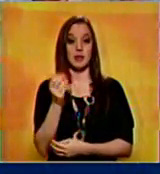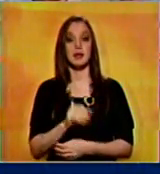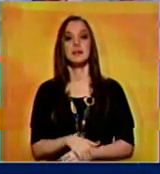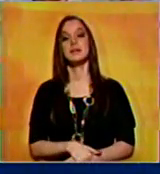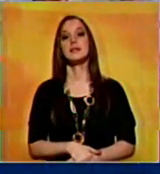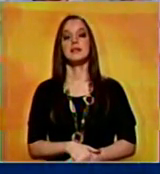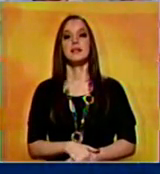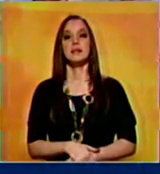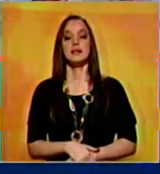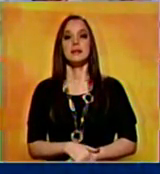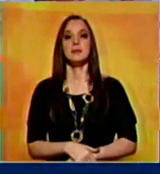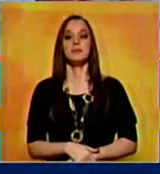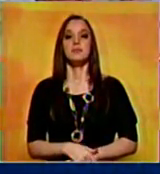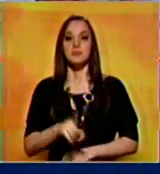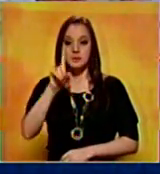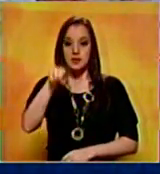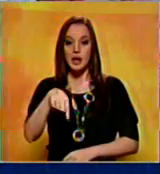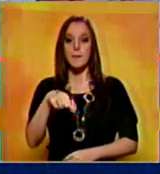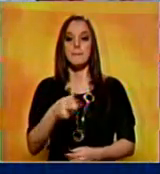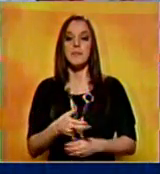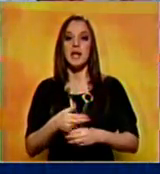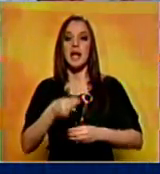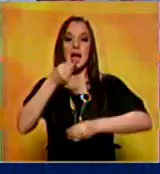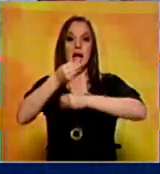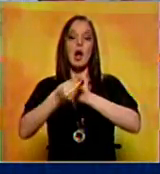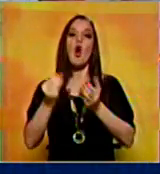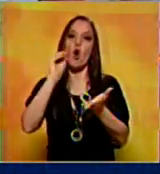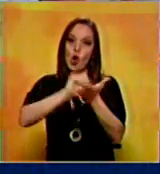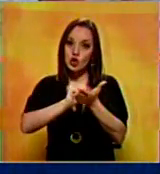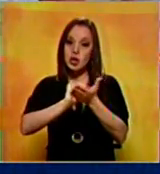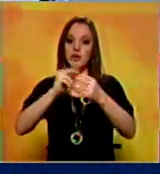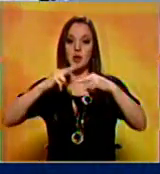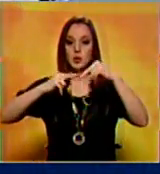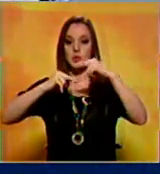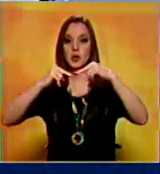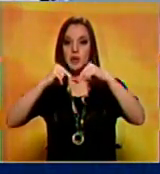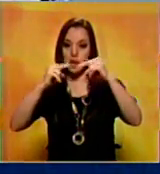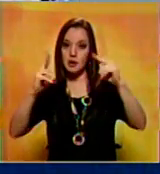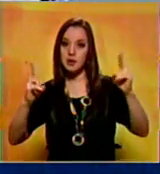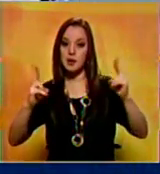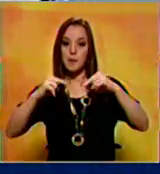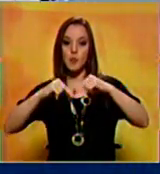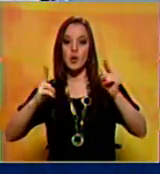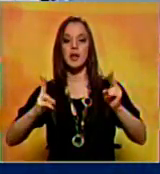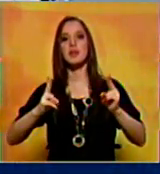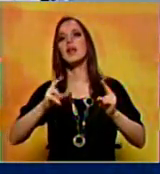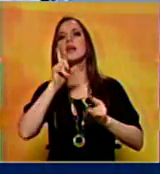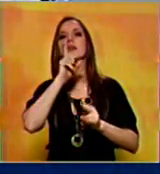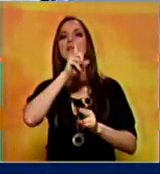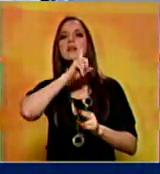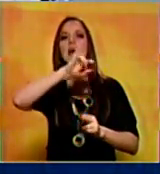Está la habilitación del puente José Antonio Páez y estamos